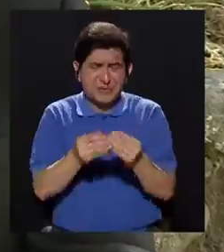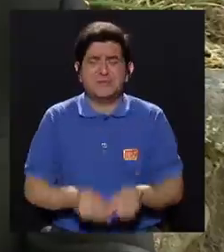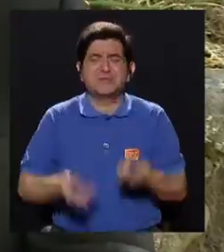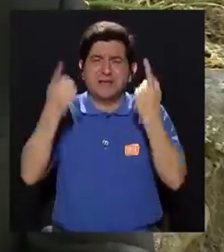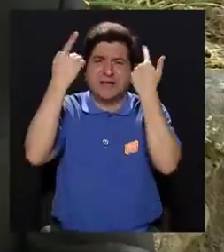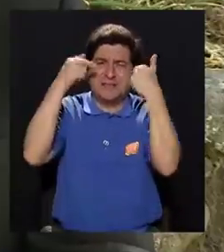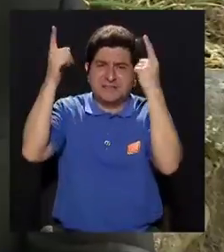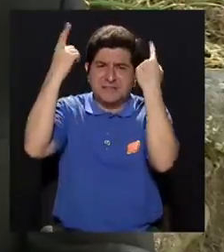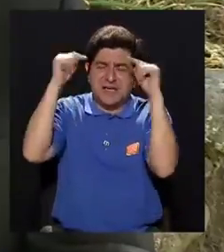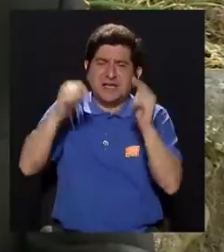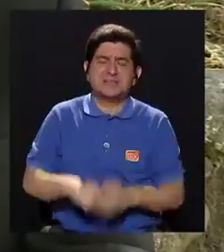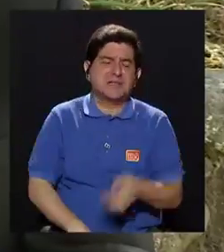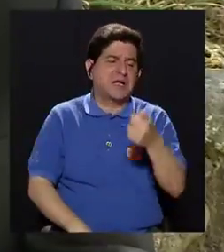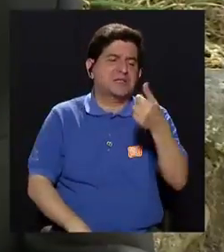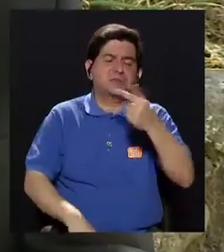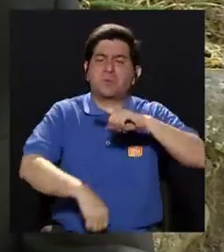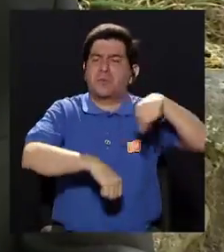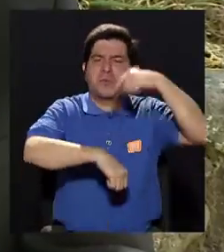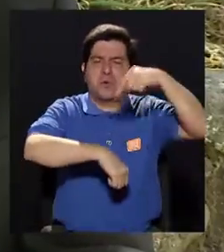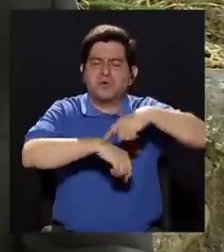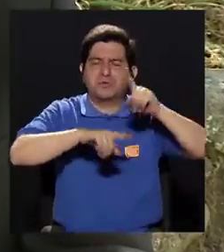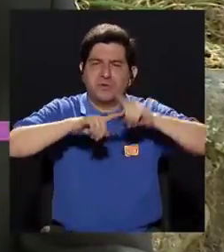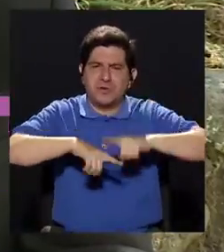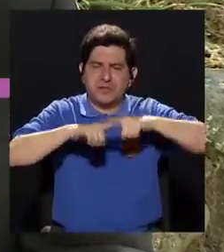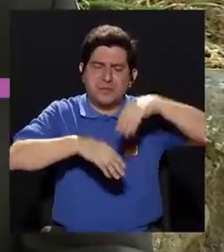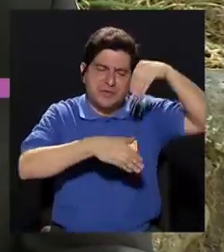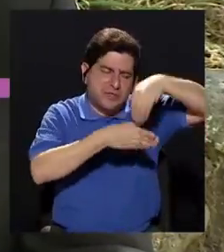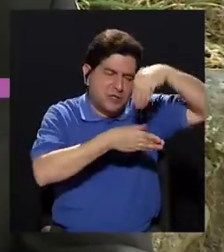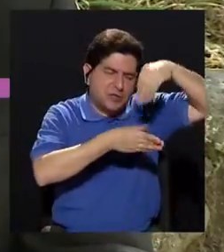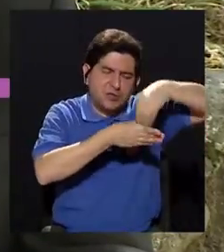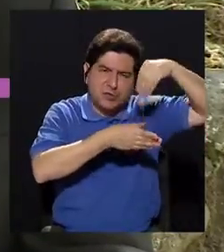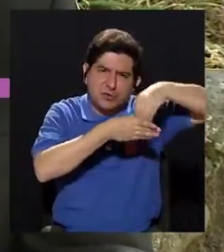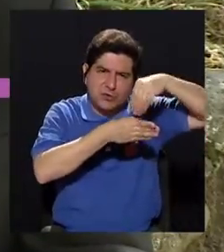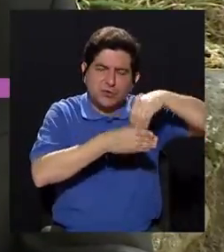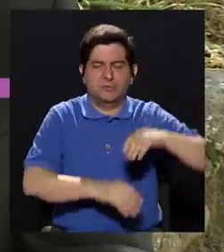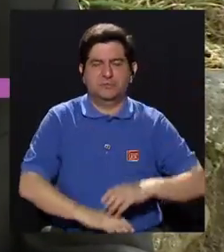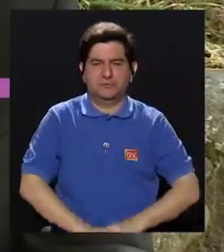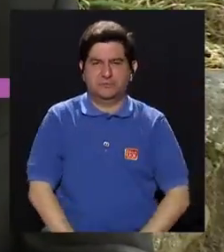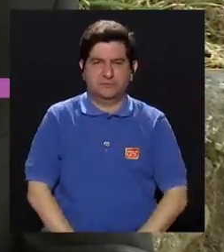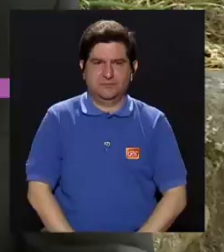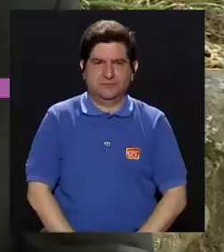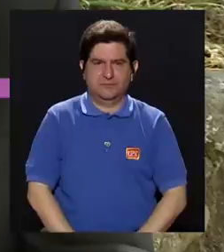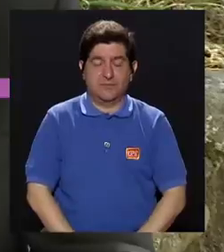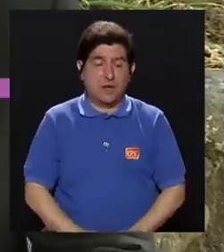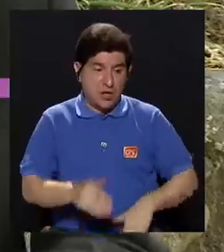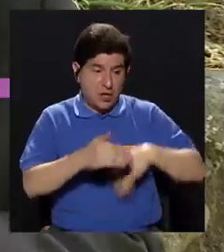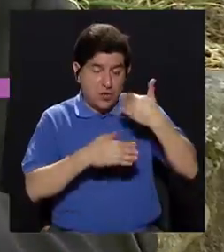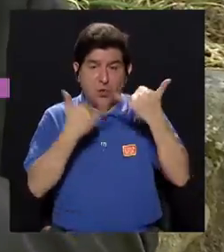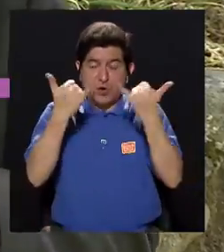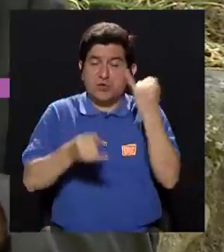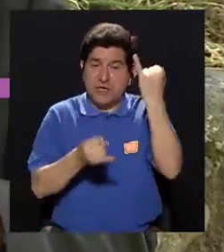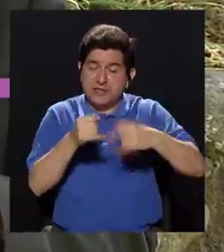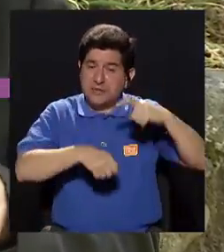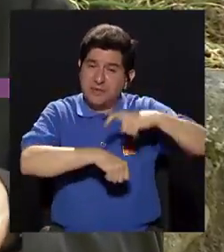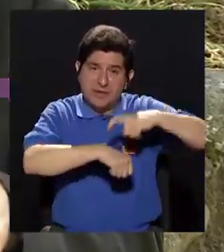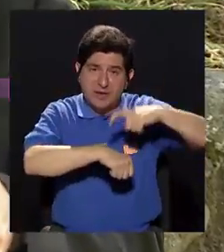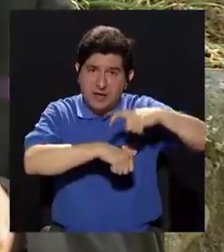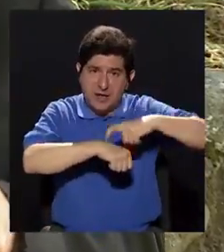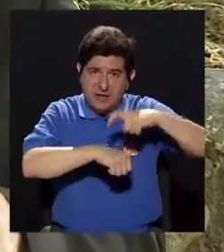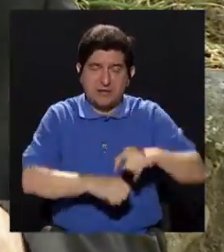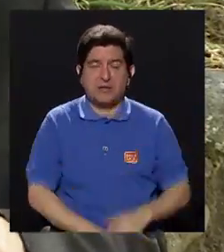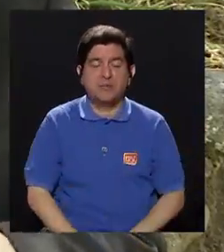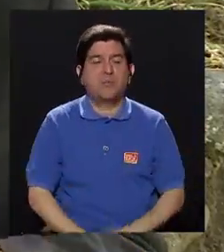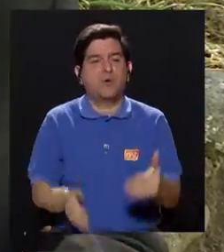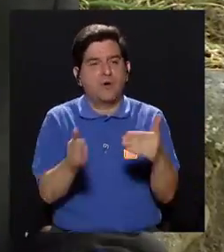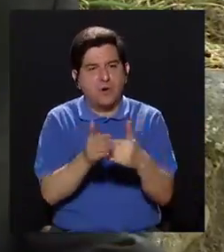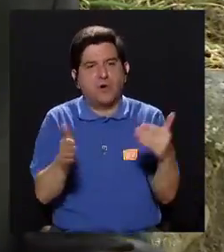cuya efectividad es de unas cuantas horas dependiendo de la concentración del ingrediente activo. Entonces, después de que se pasa el periodo, digamos,